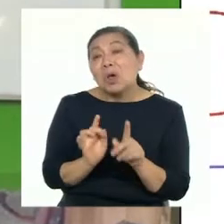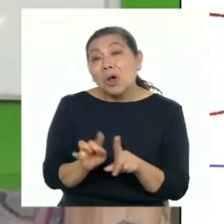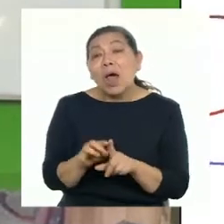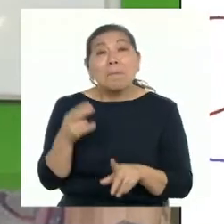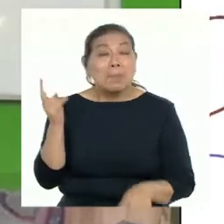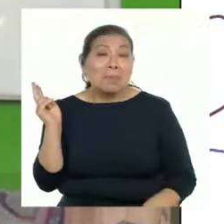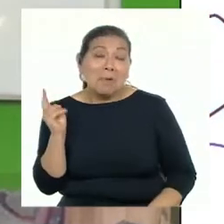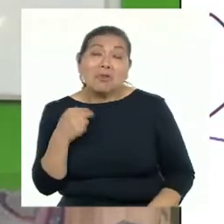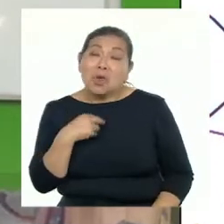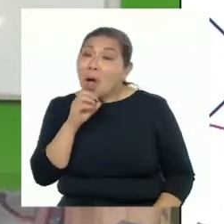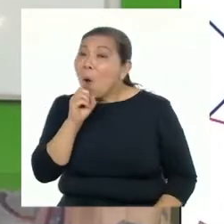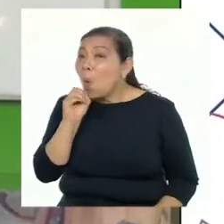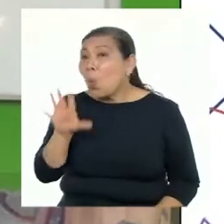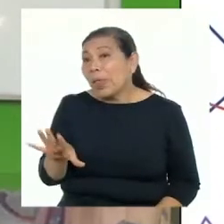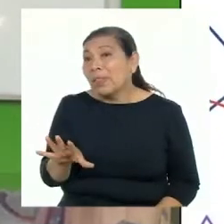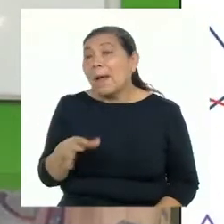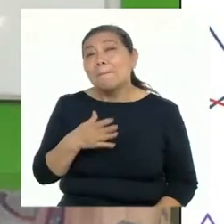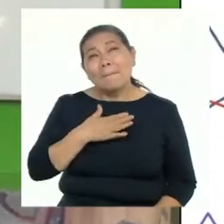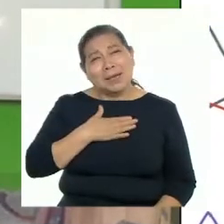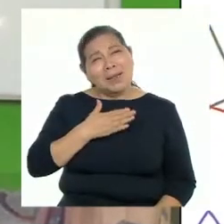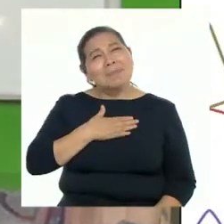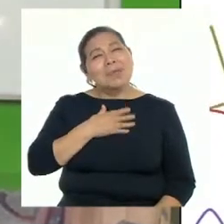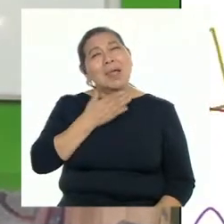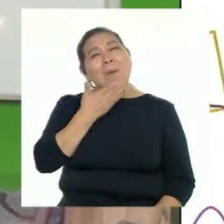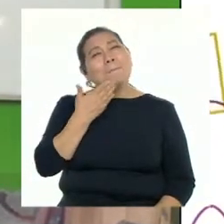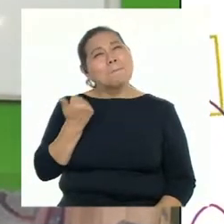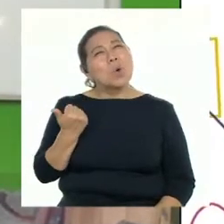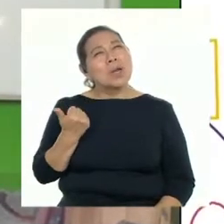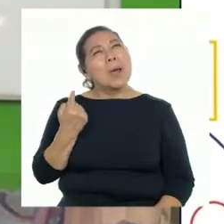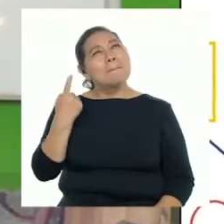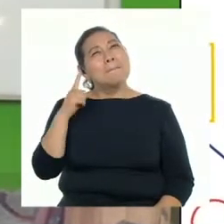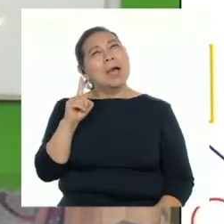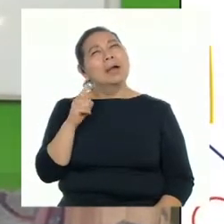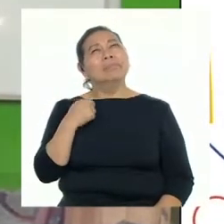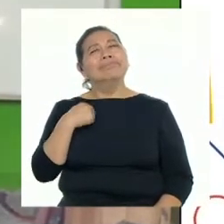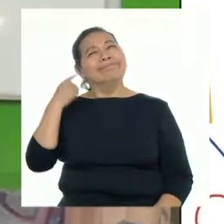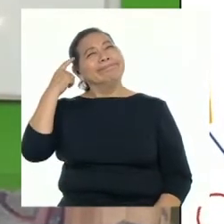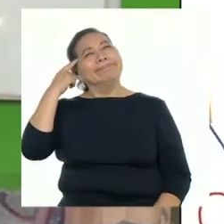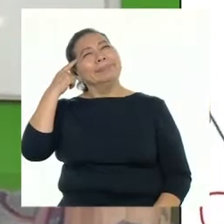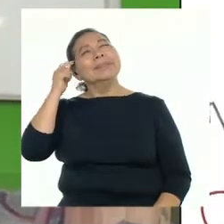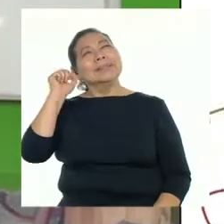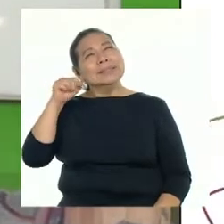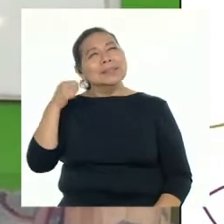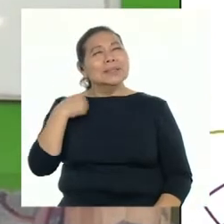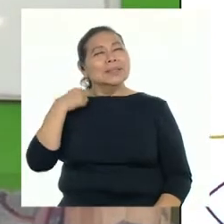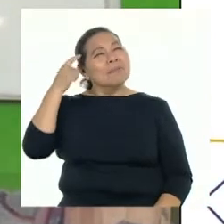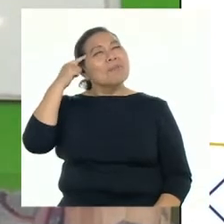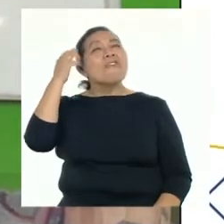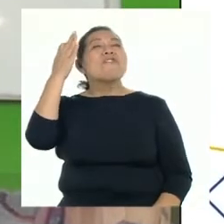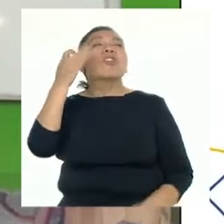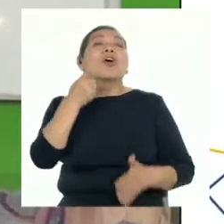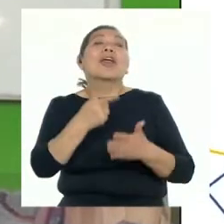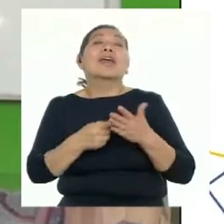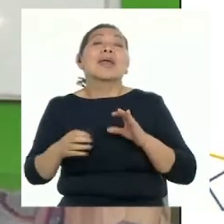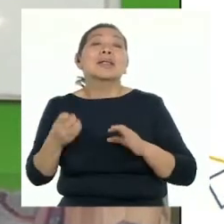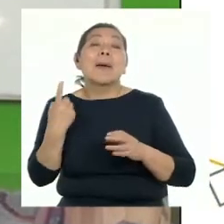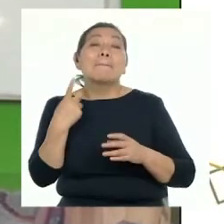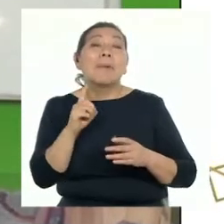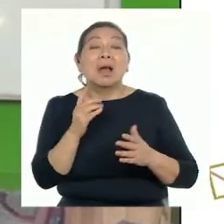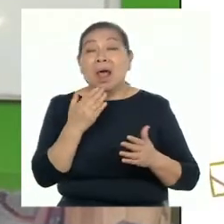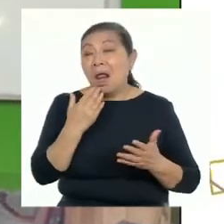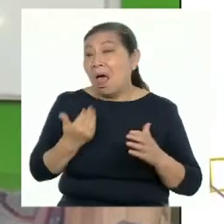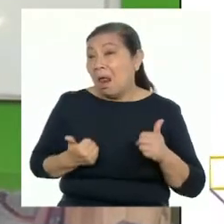profesores. Y bueno, para mí también es bueno hacer un alto para ver, o sea, para ver nuestro futuro. ¿Qué estamos haciendo